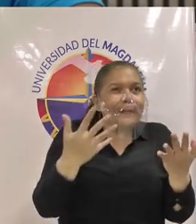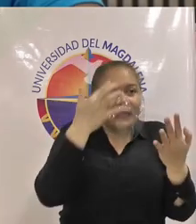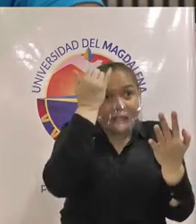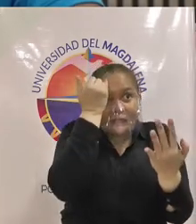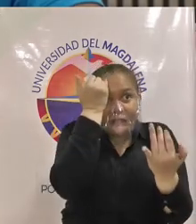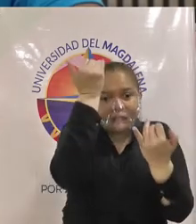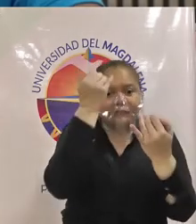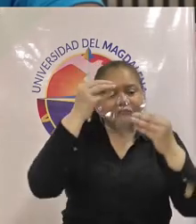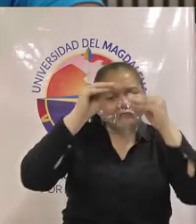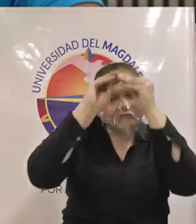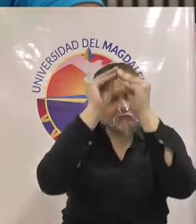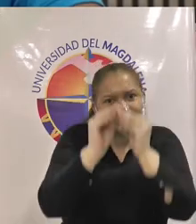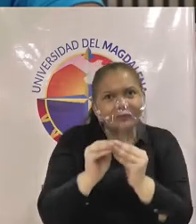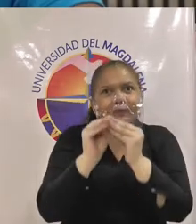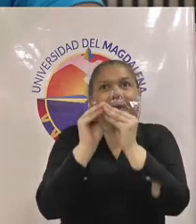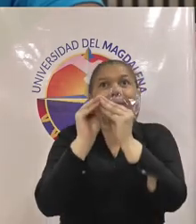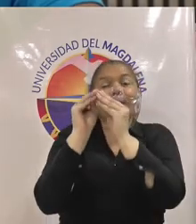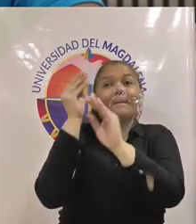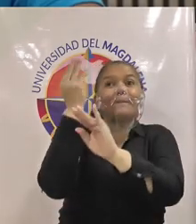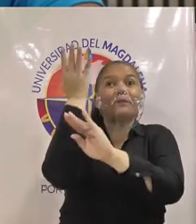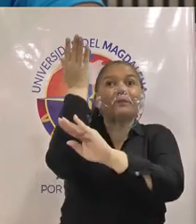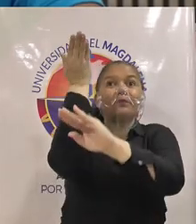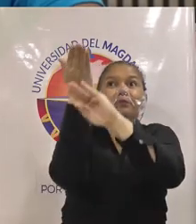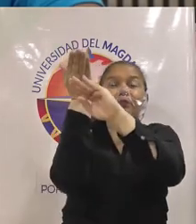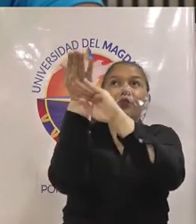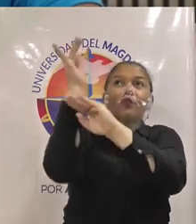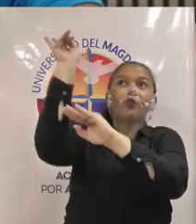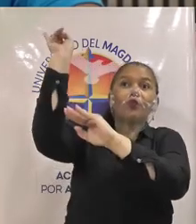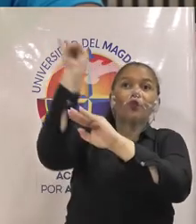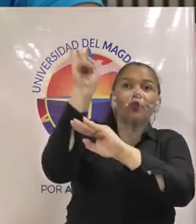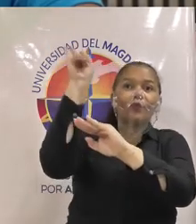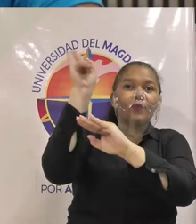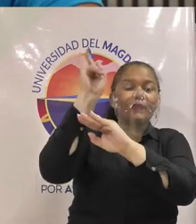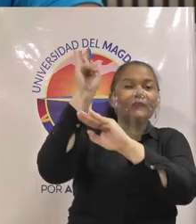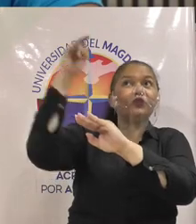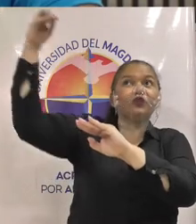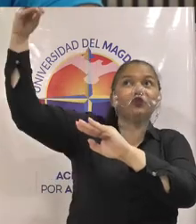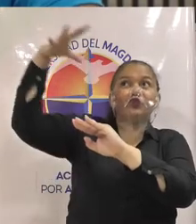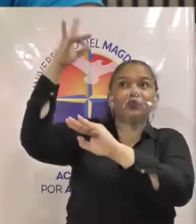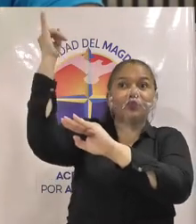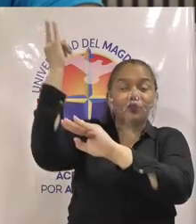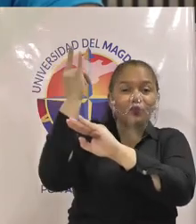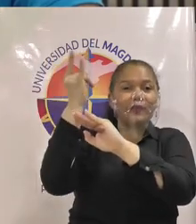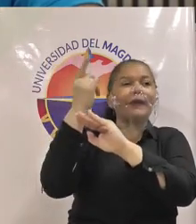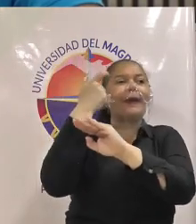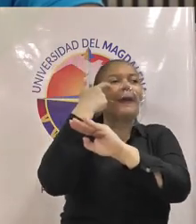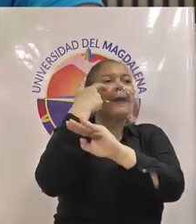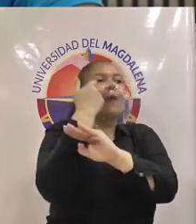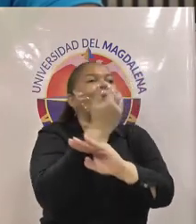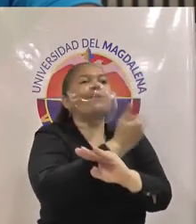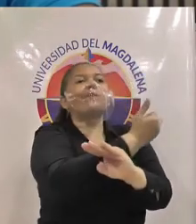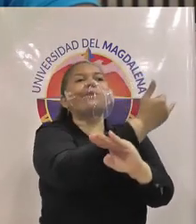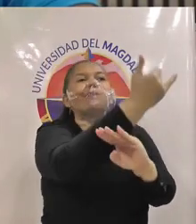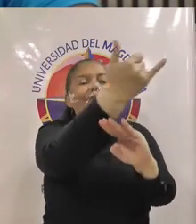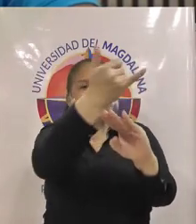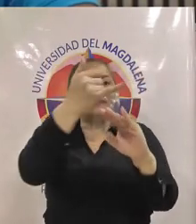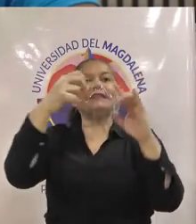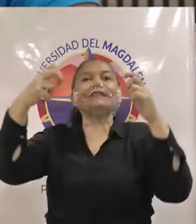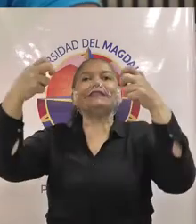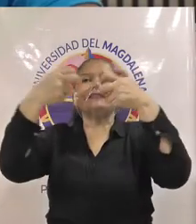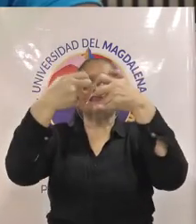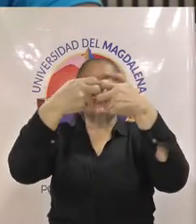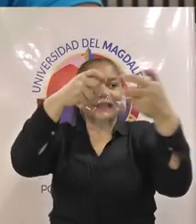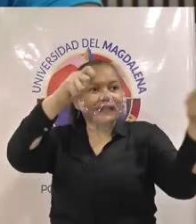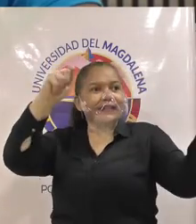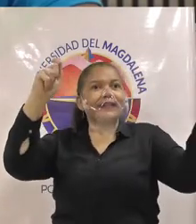para que lideren una propuesta en sentido de que sean un cambio transitorio a las energías renovables y